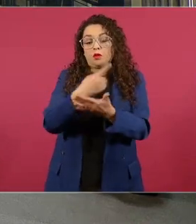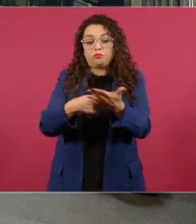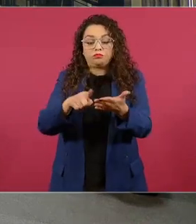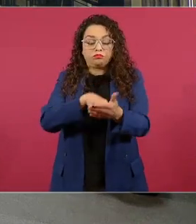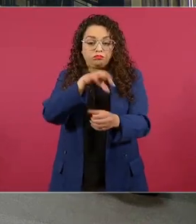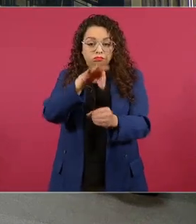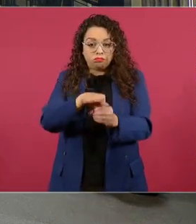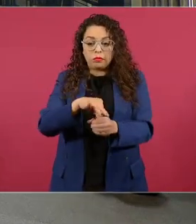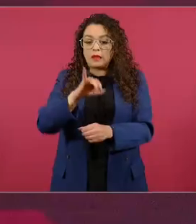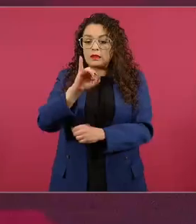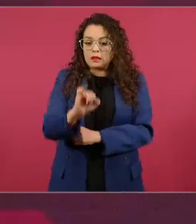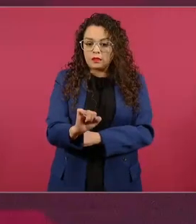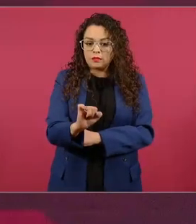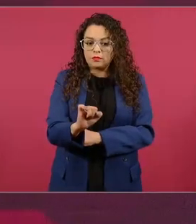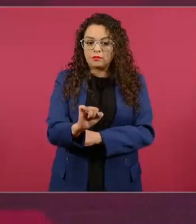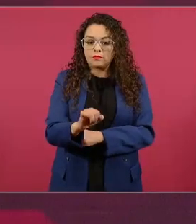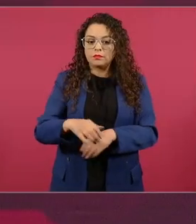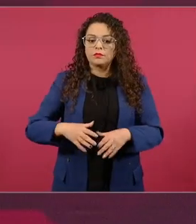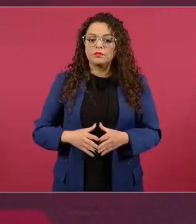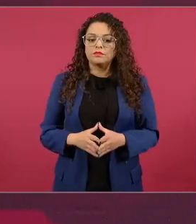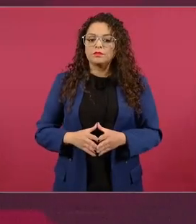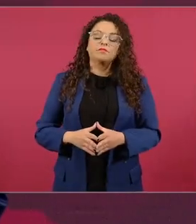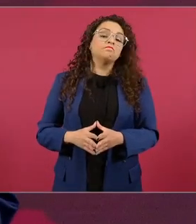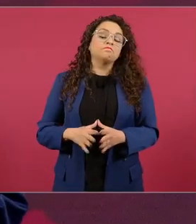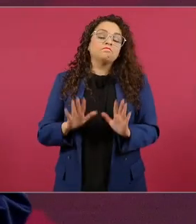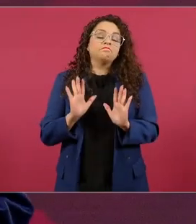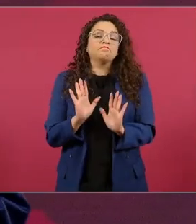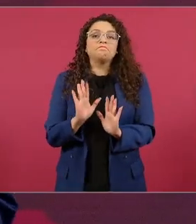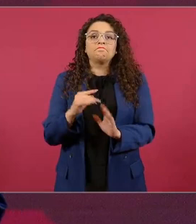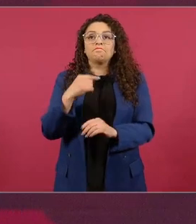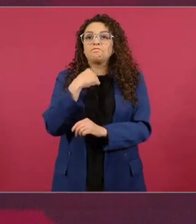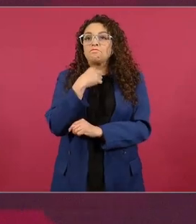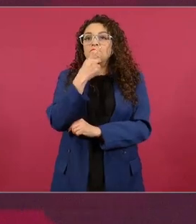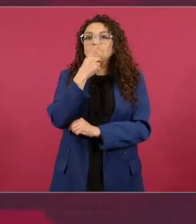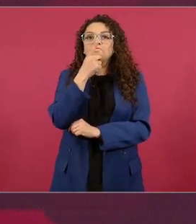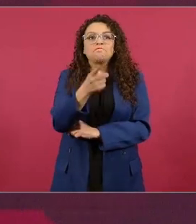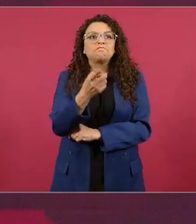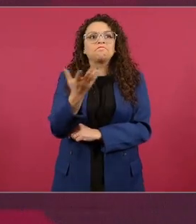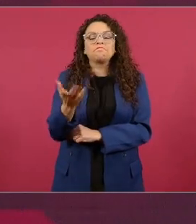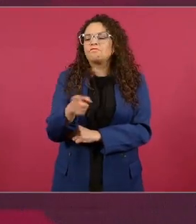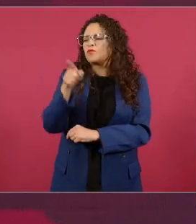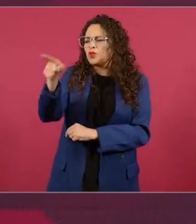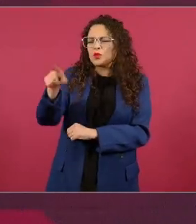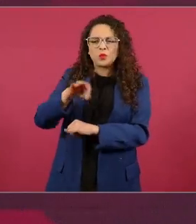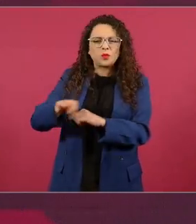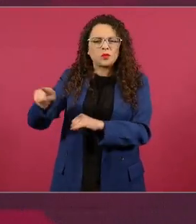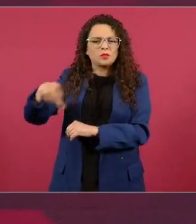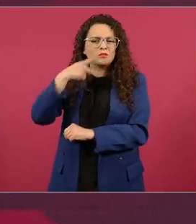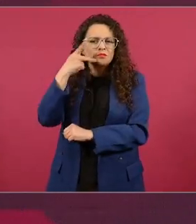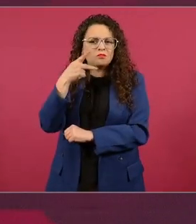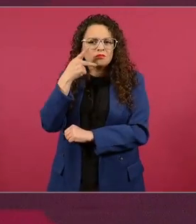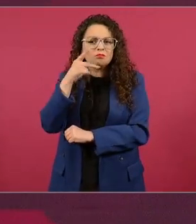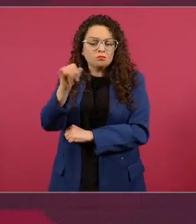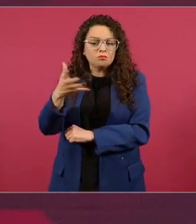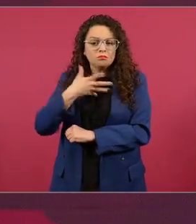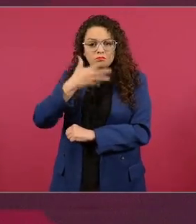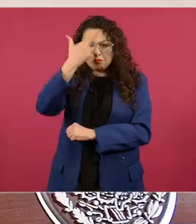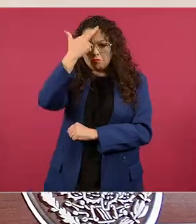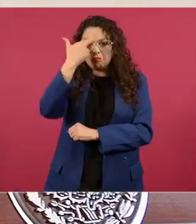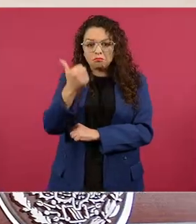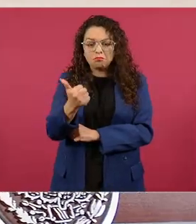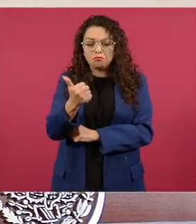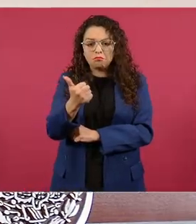lo último que aseveras todos tienen derecho a participar